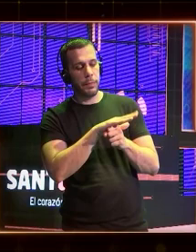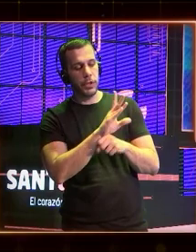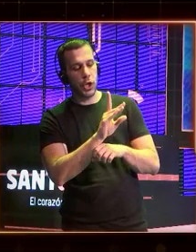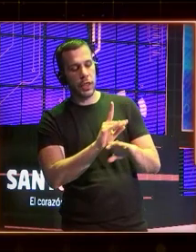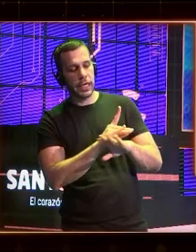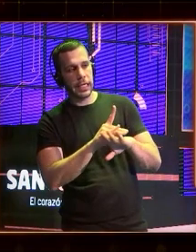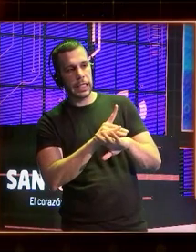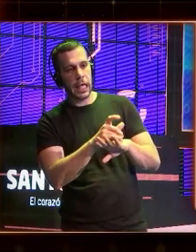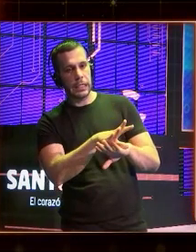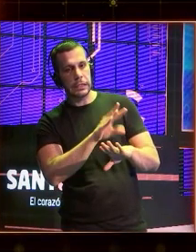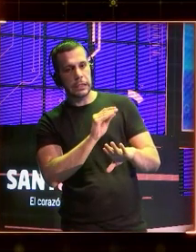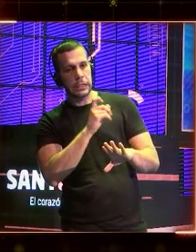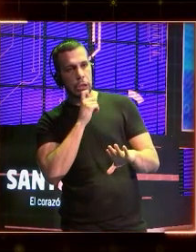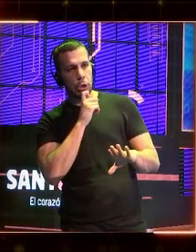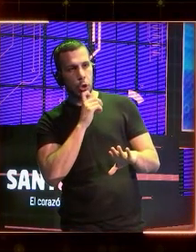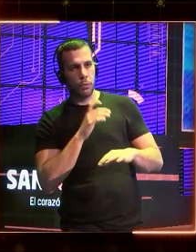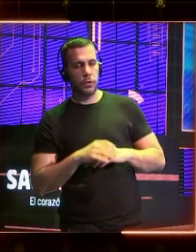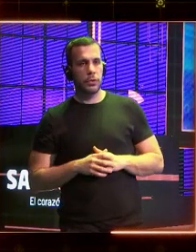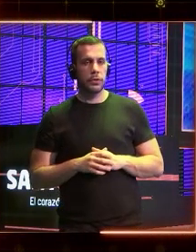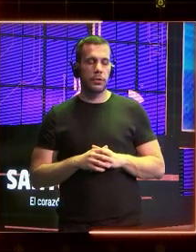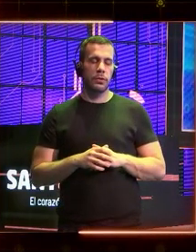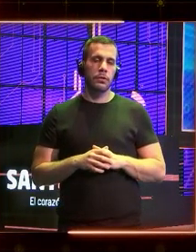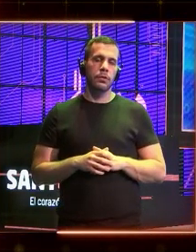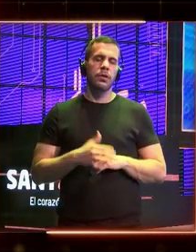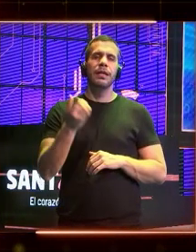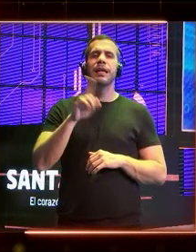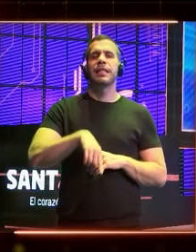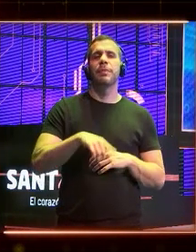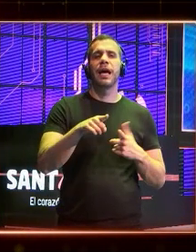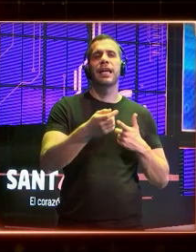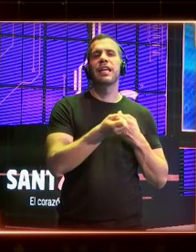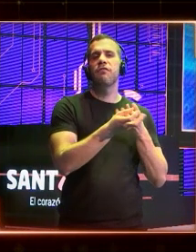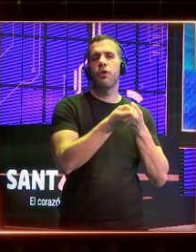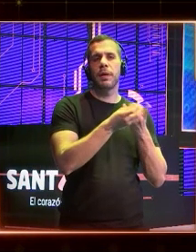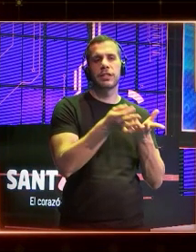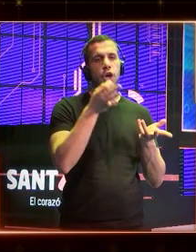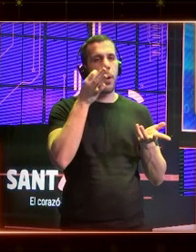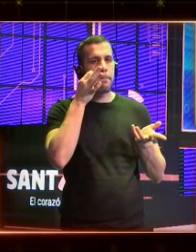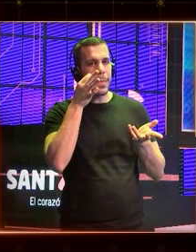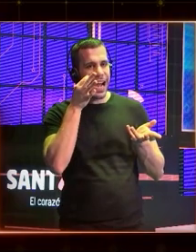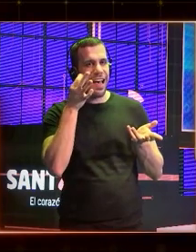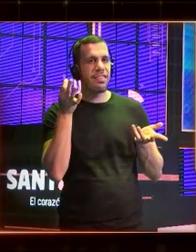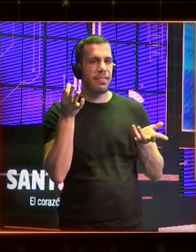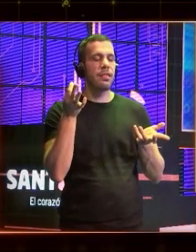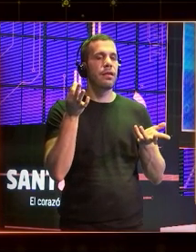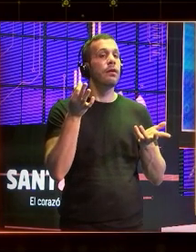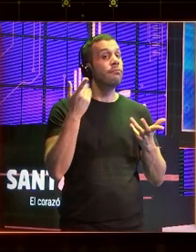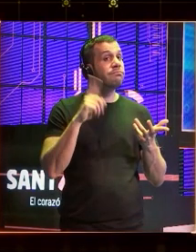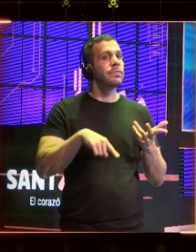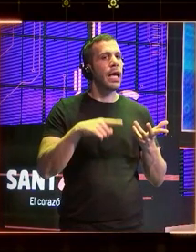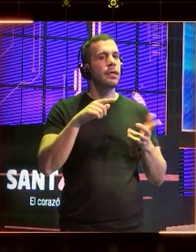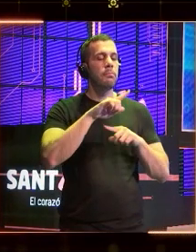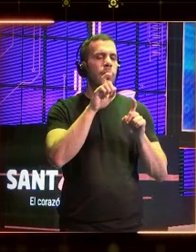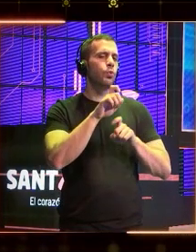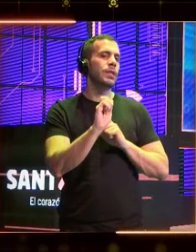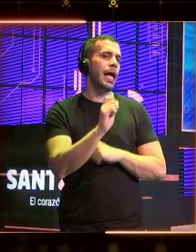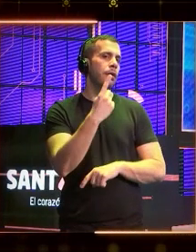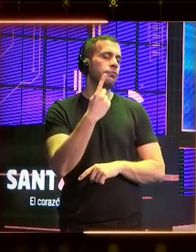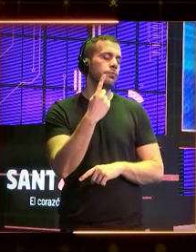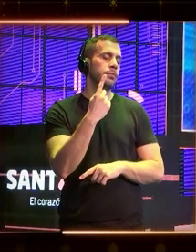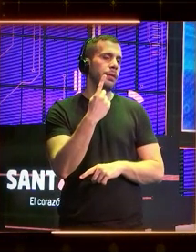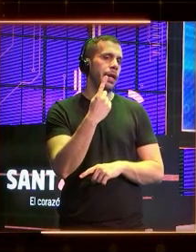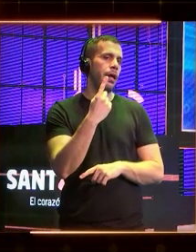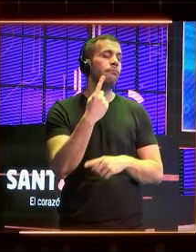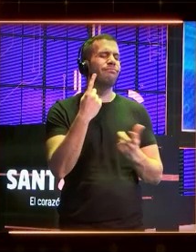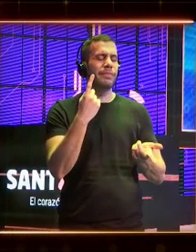tengo que reinterpretar el derecho a la veracidad de la información en el mundo digital? Eso era la primera pregunta. Pero nos dimos cuenta que no era